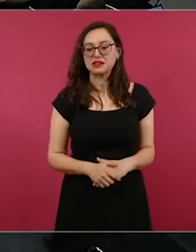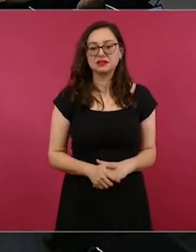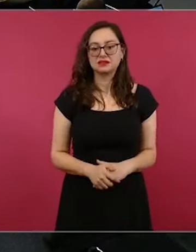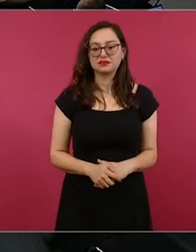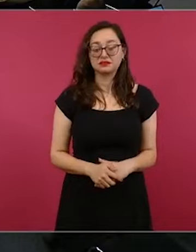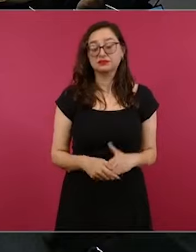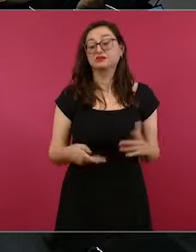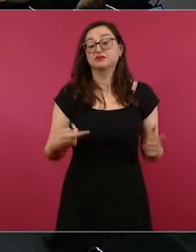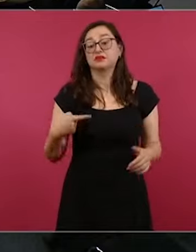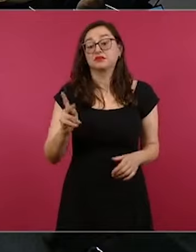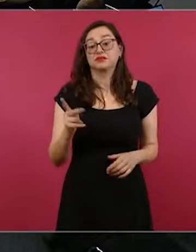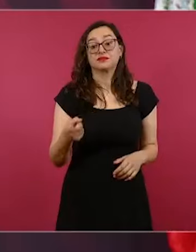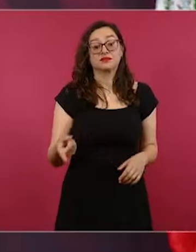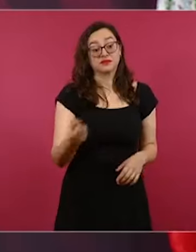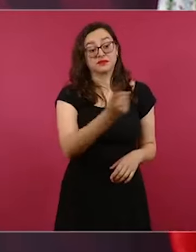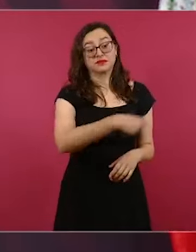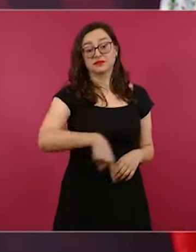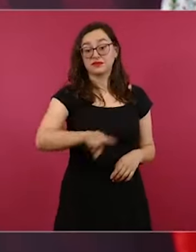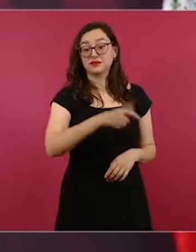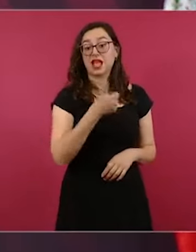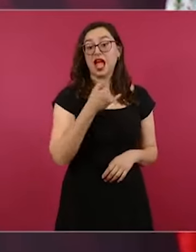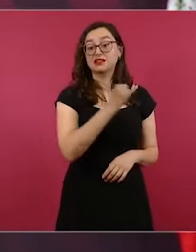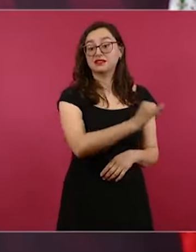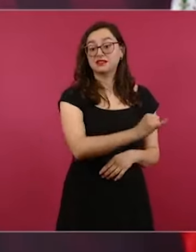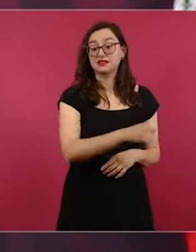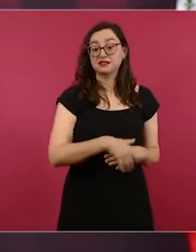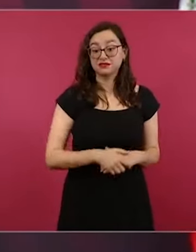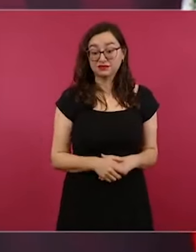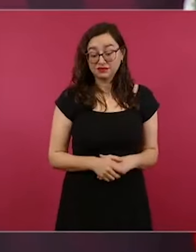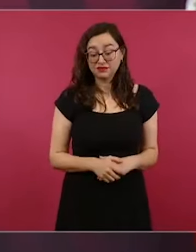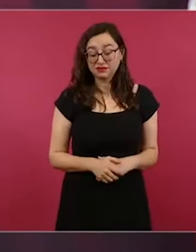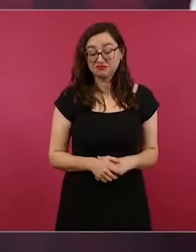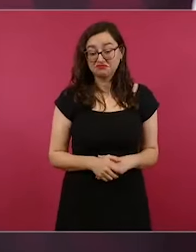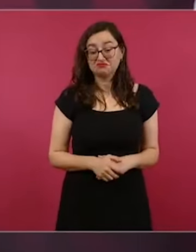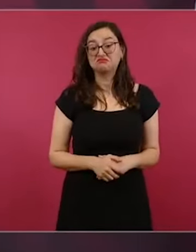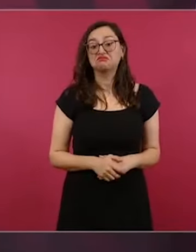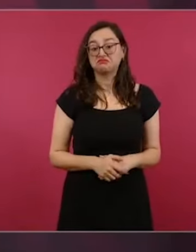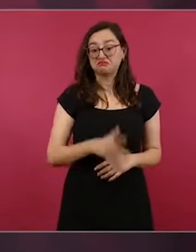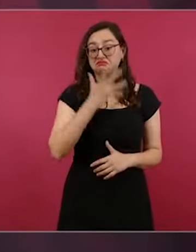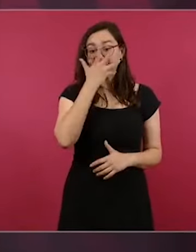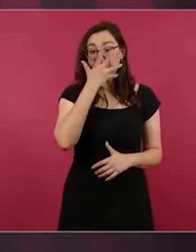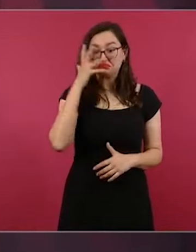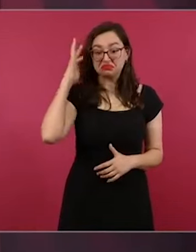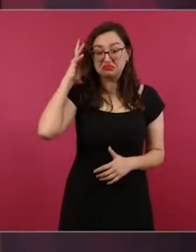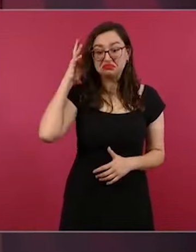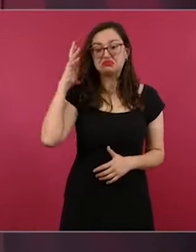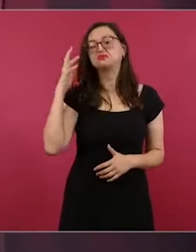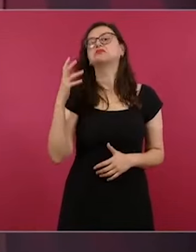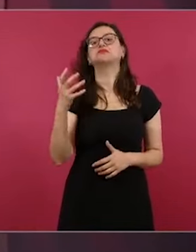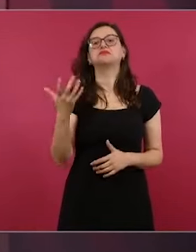de los conservadores, son muy cretinos,